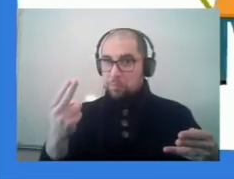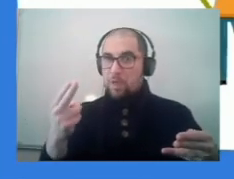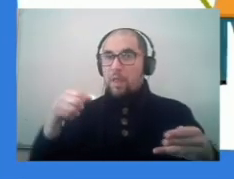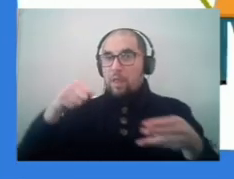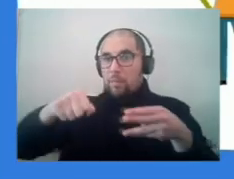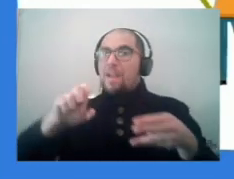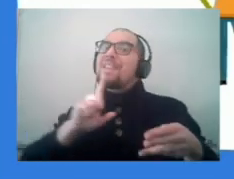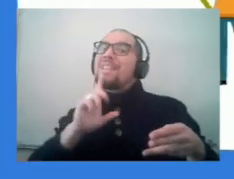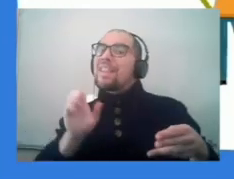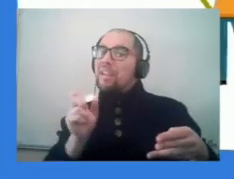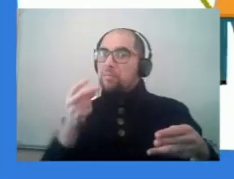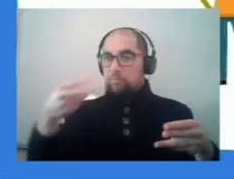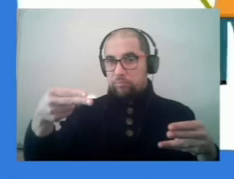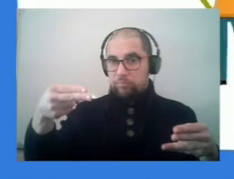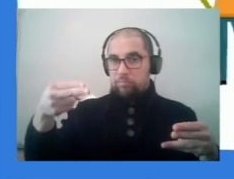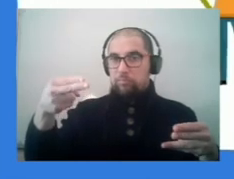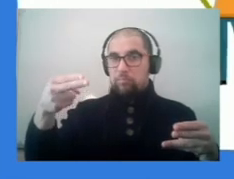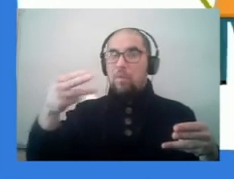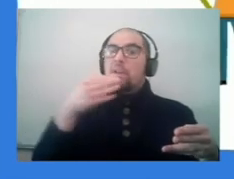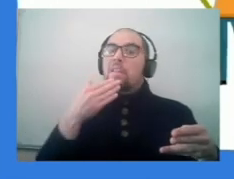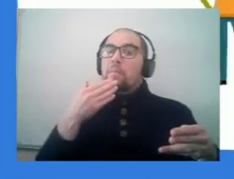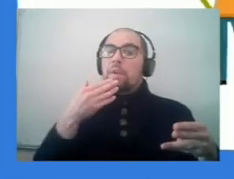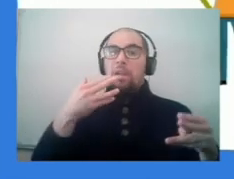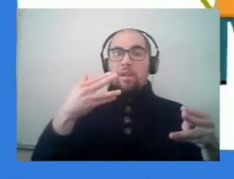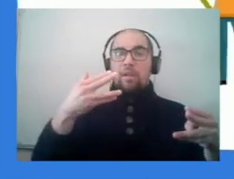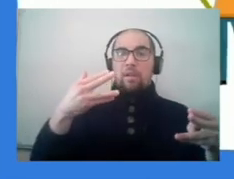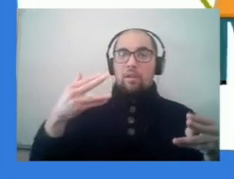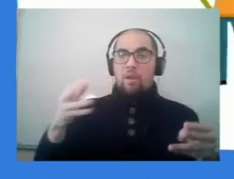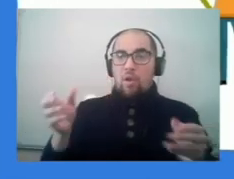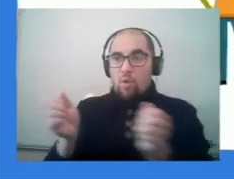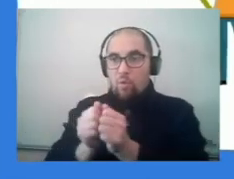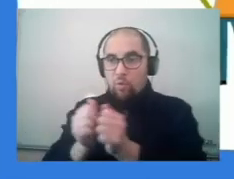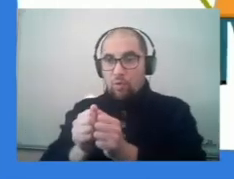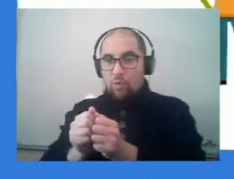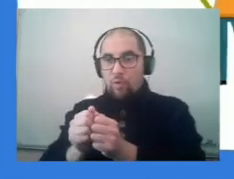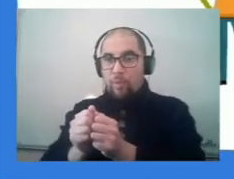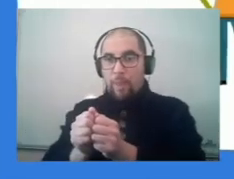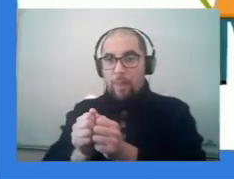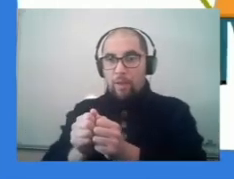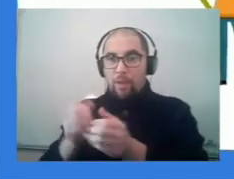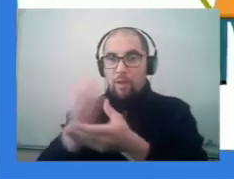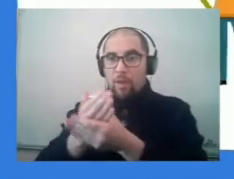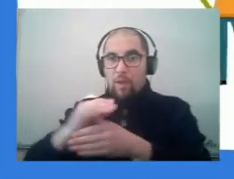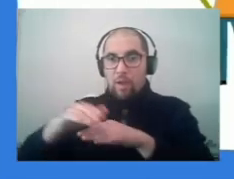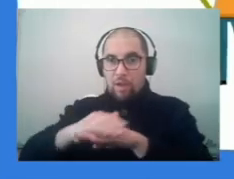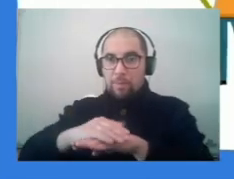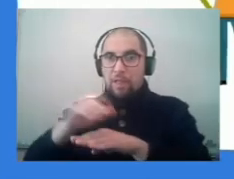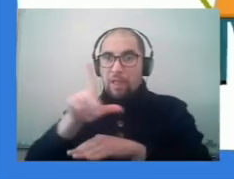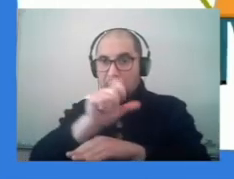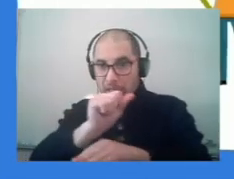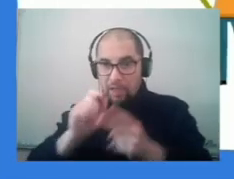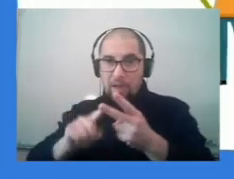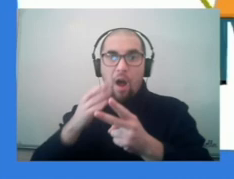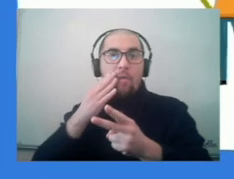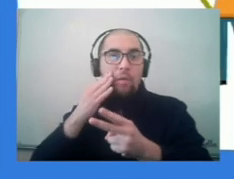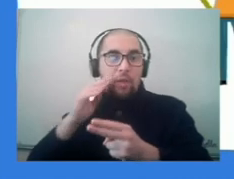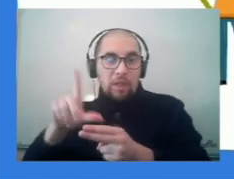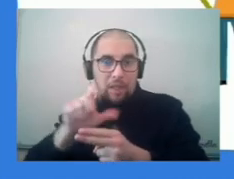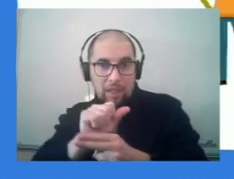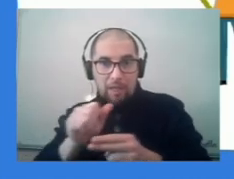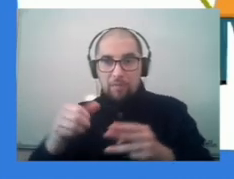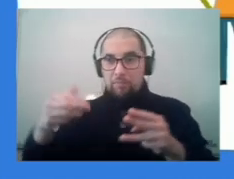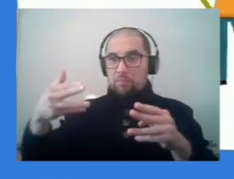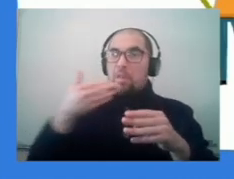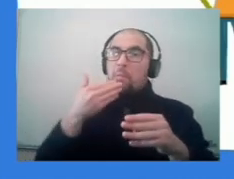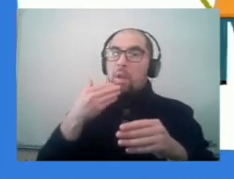terminan en te. Y también juntó la pareja conformada por las palabras zapatilla y frutilla.